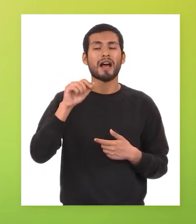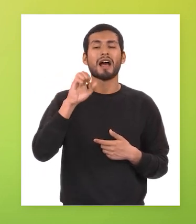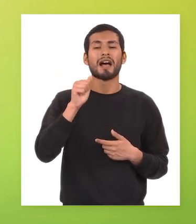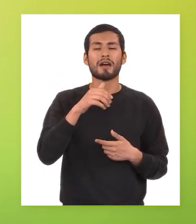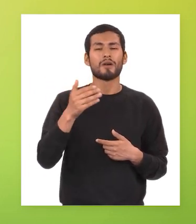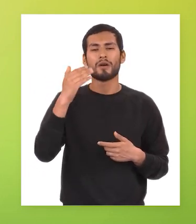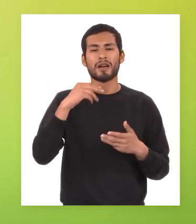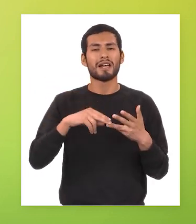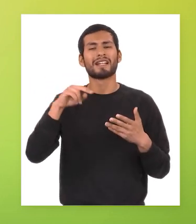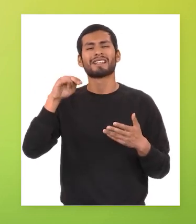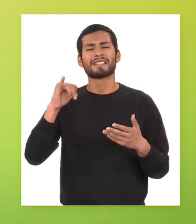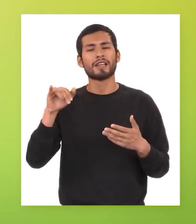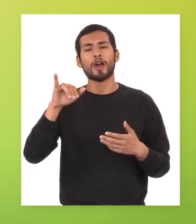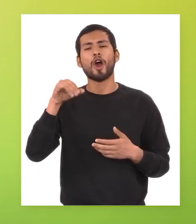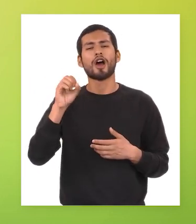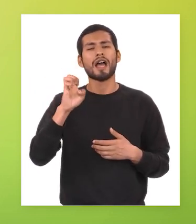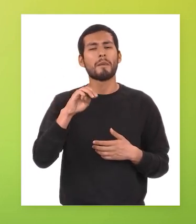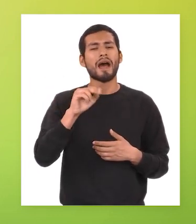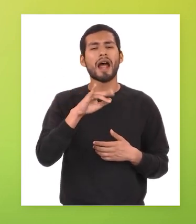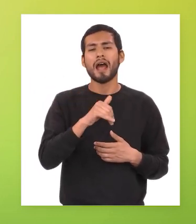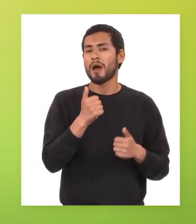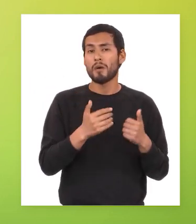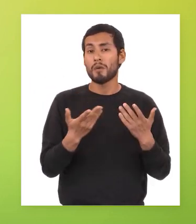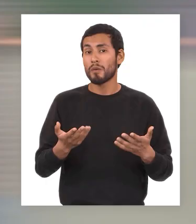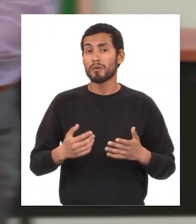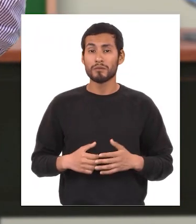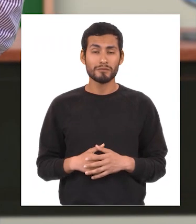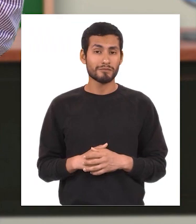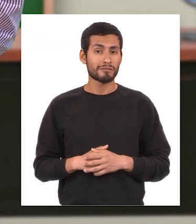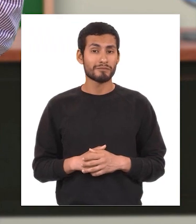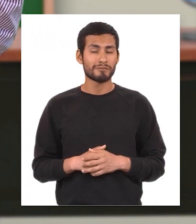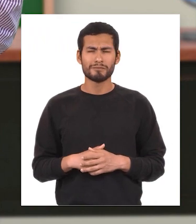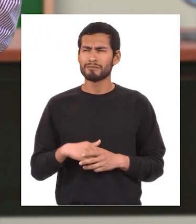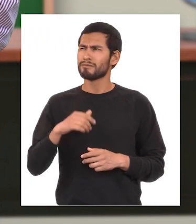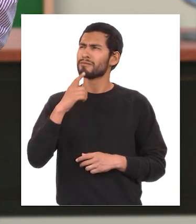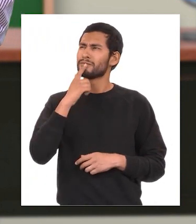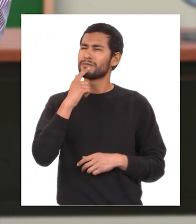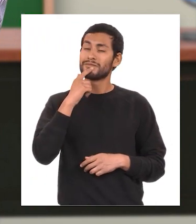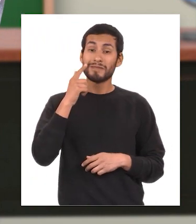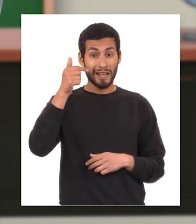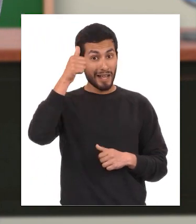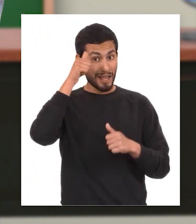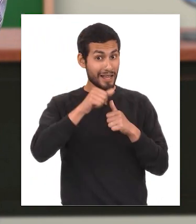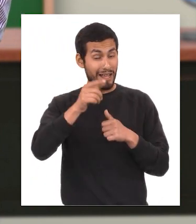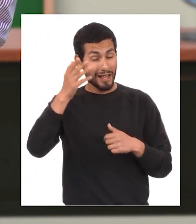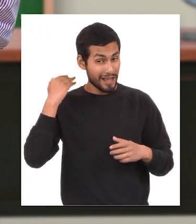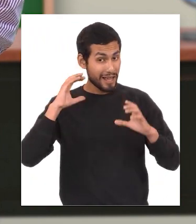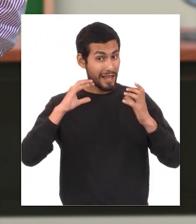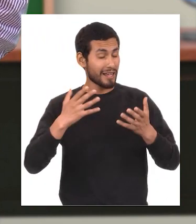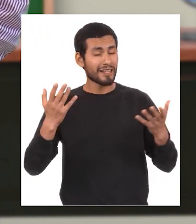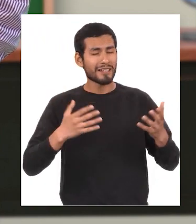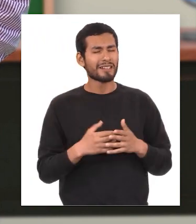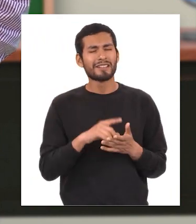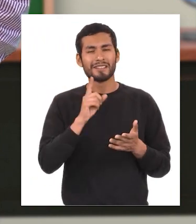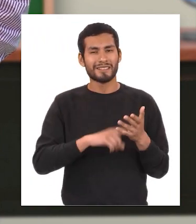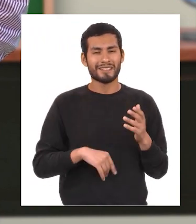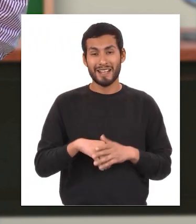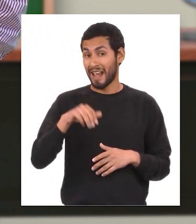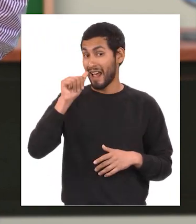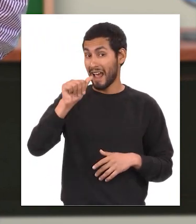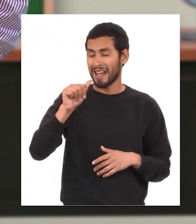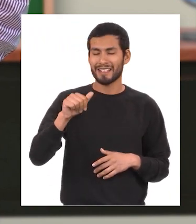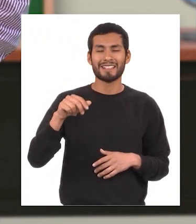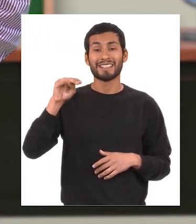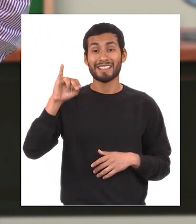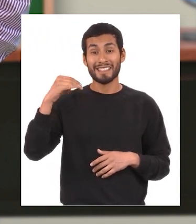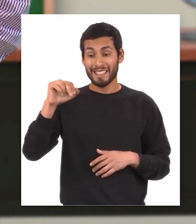niña la pinta y josemaría y se acuerdan que lo mencionamos al inicio de la clase la respuesta es la